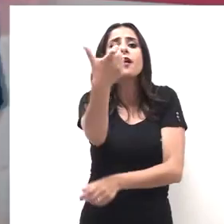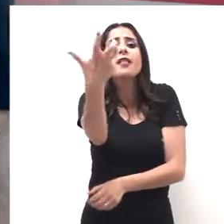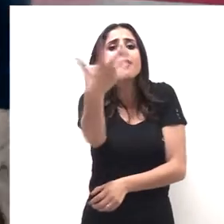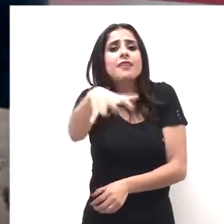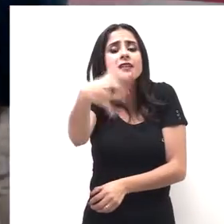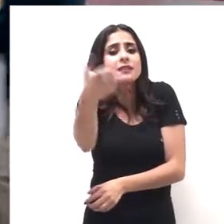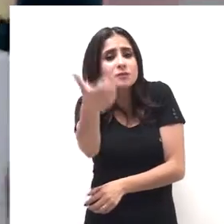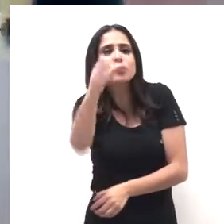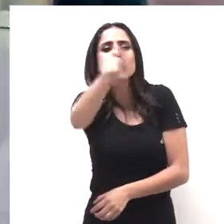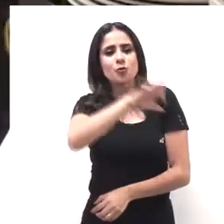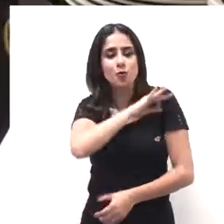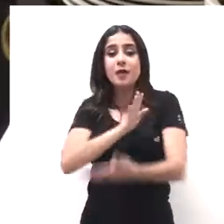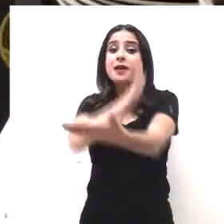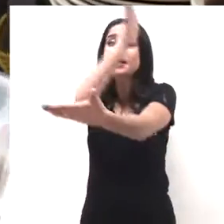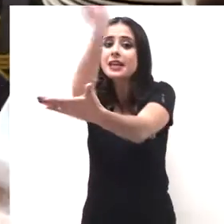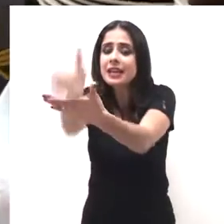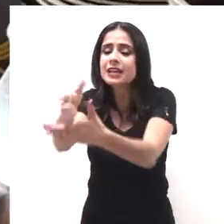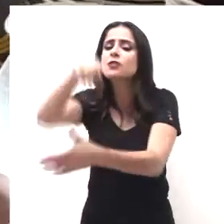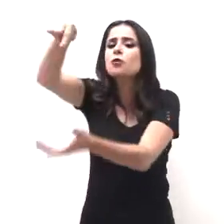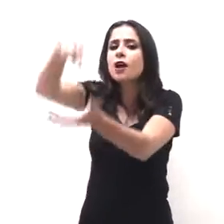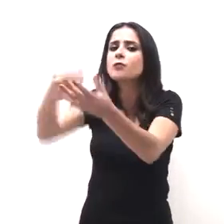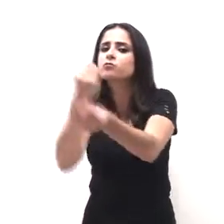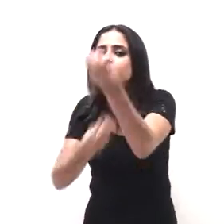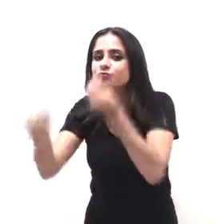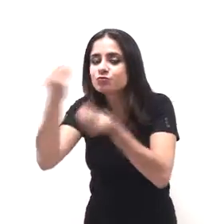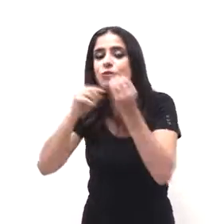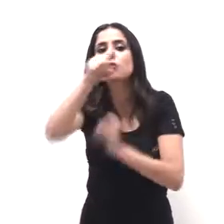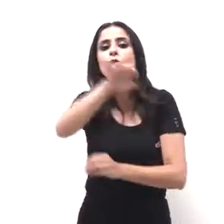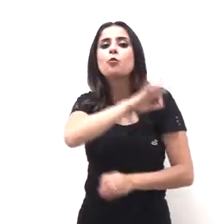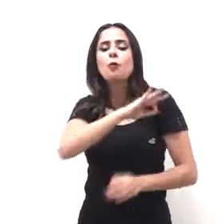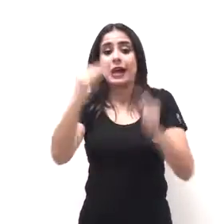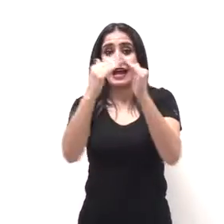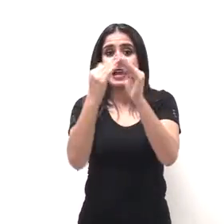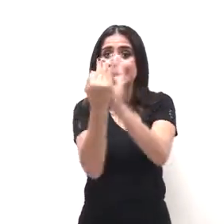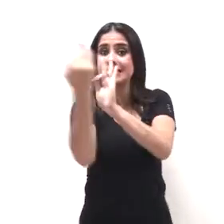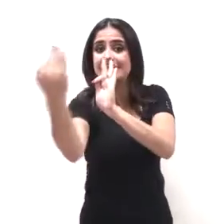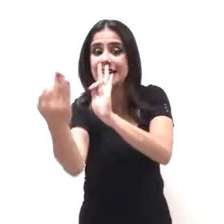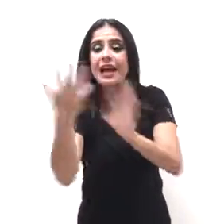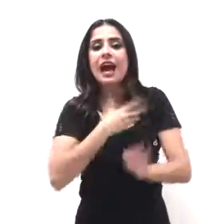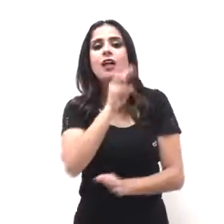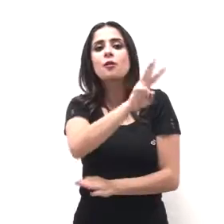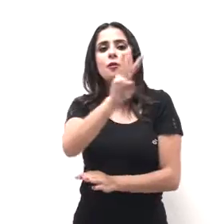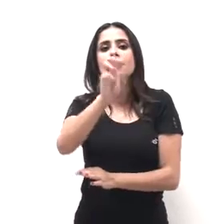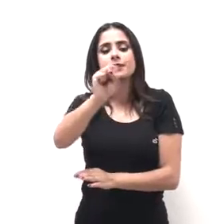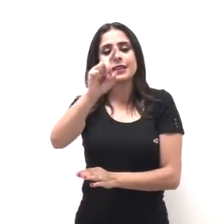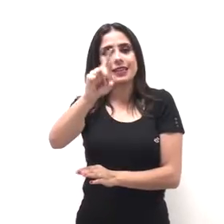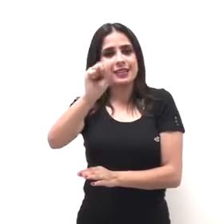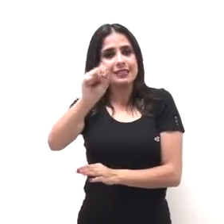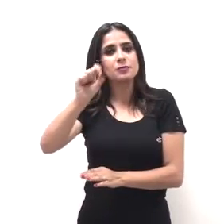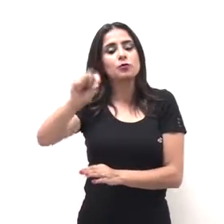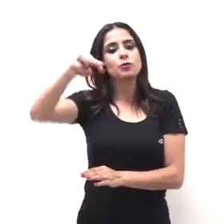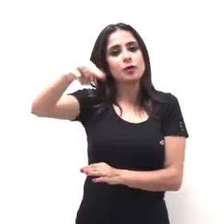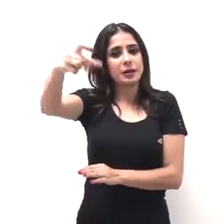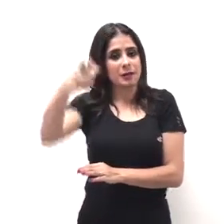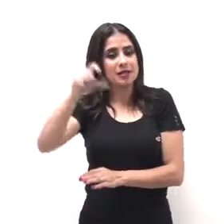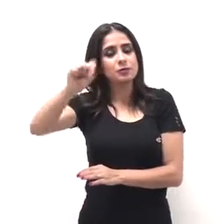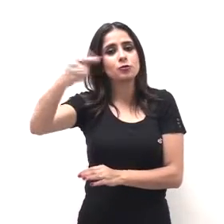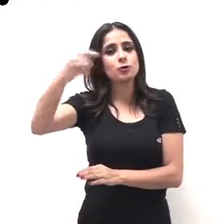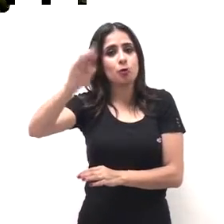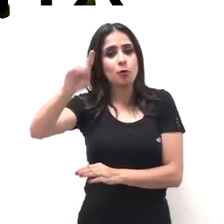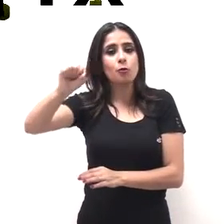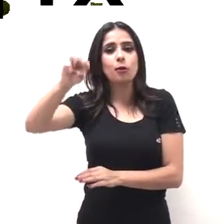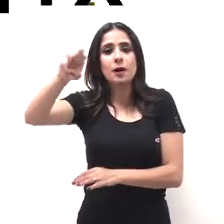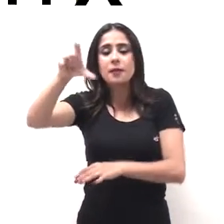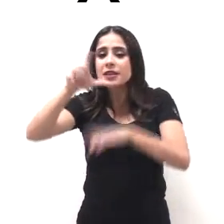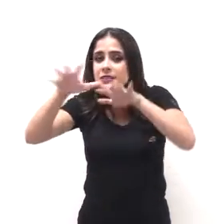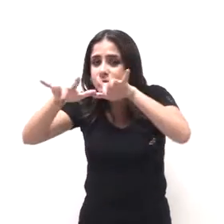Visítalos y disfruta de sus nutritivos y deliciosos menús. Ubica tu comedor comunitario más cercano en www.sds.cdmx